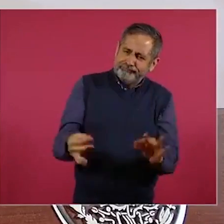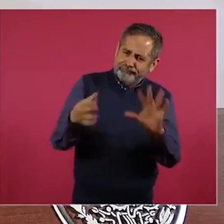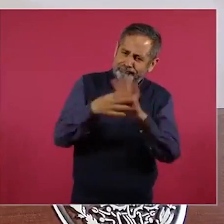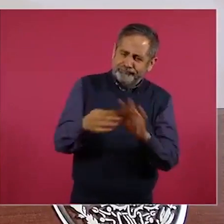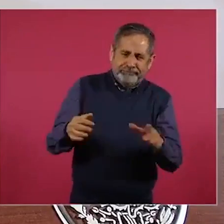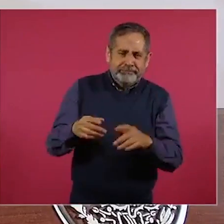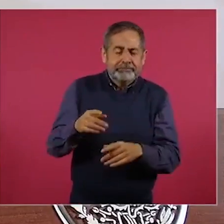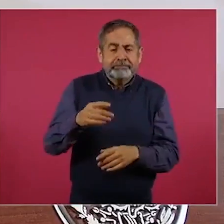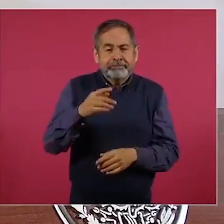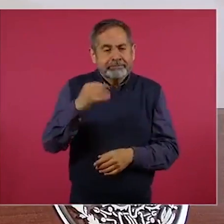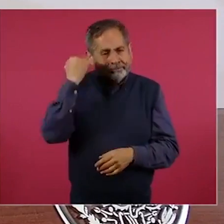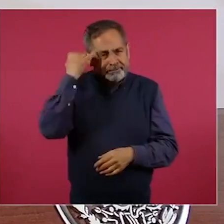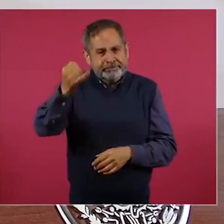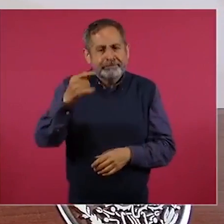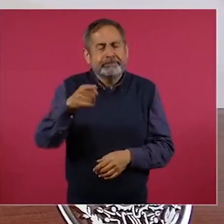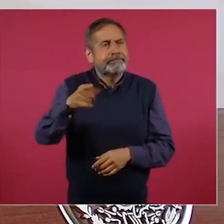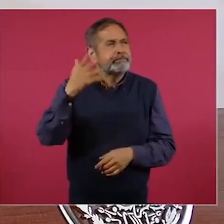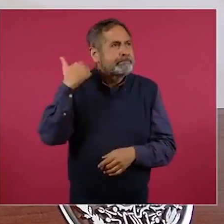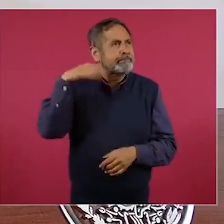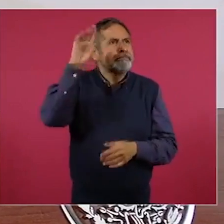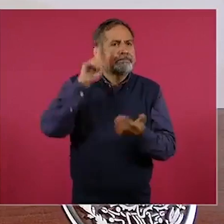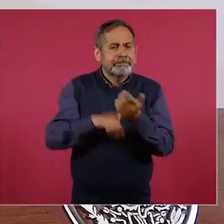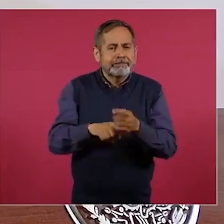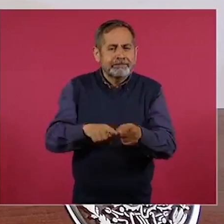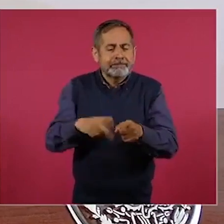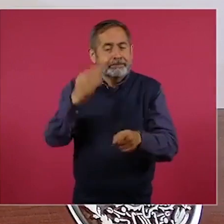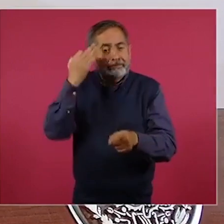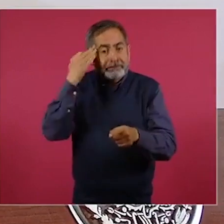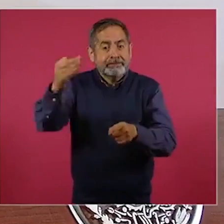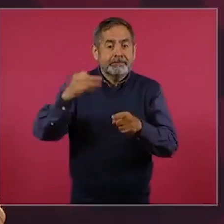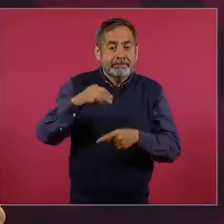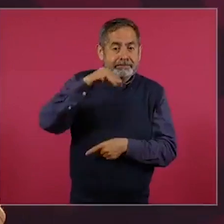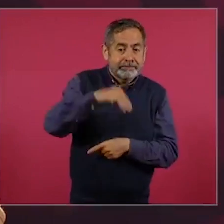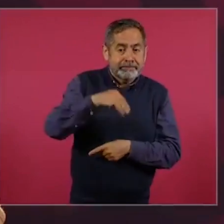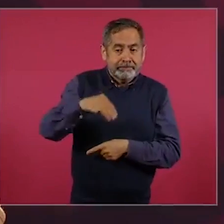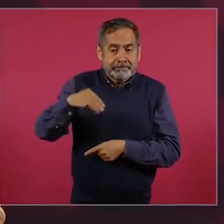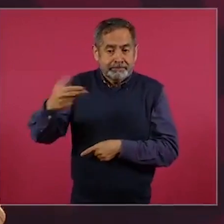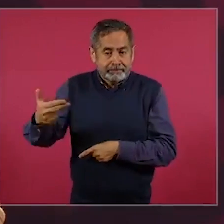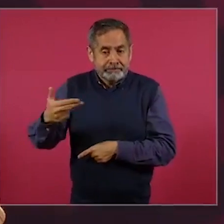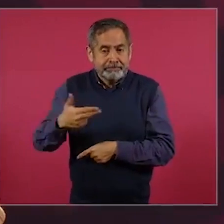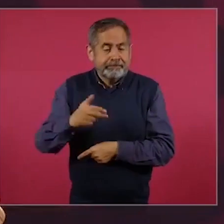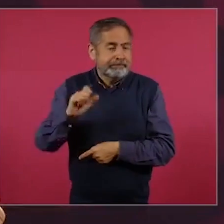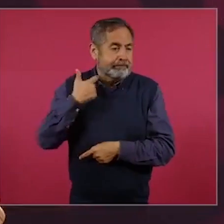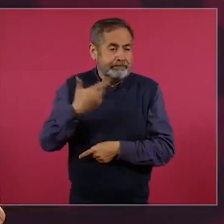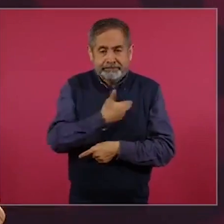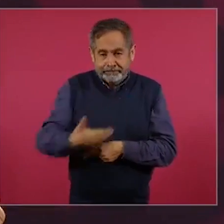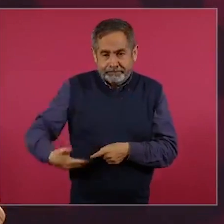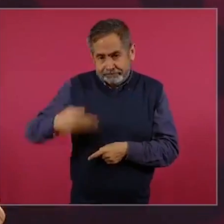Imagínense en la época de Miguel de la Madrid, de Salinas,